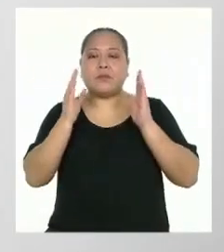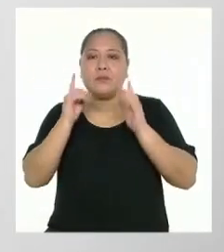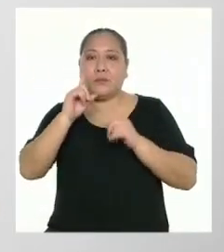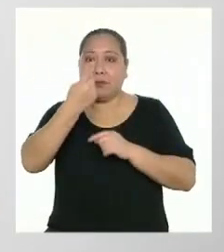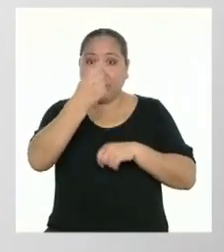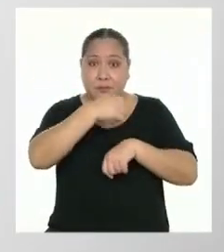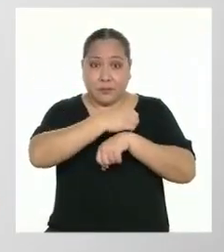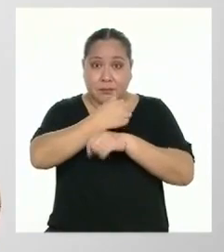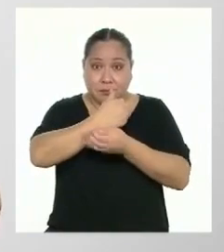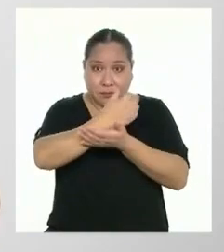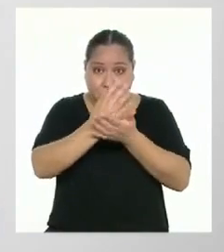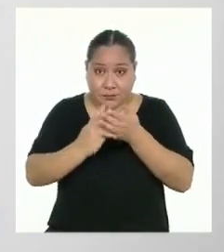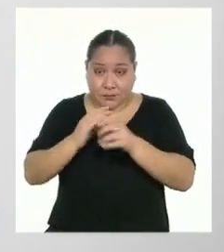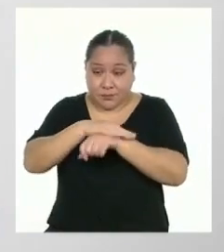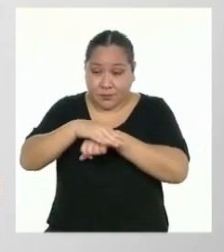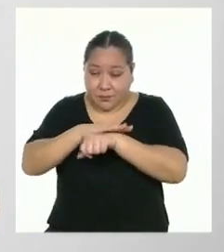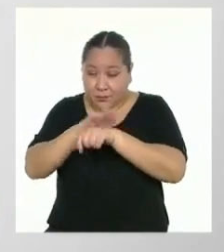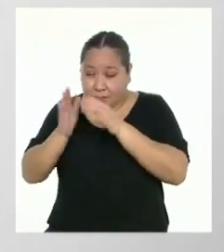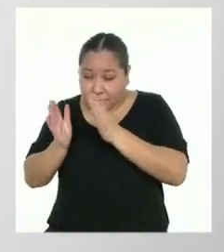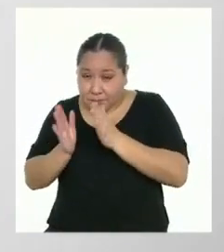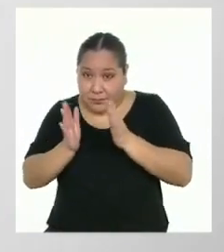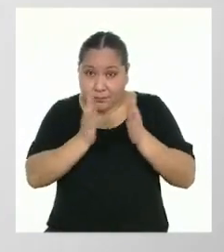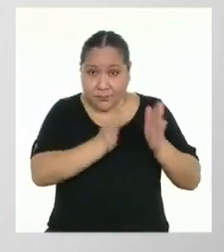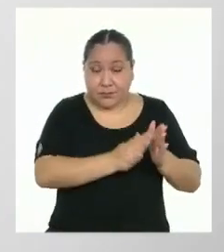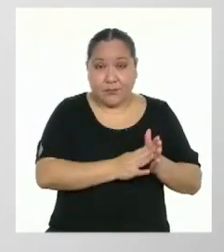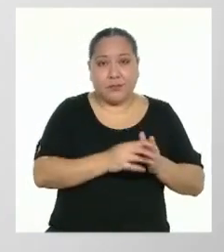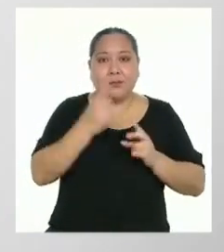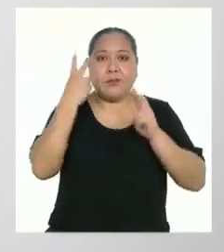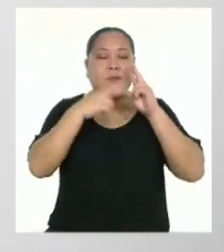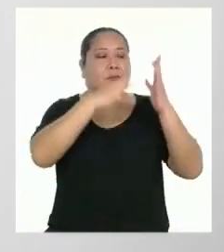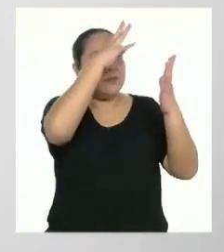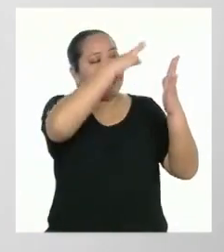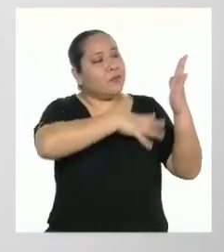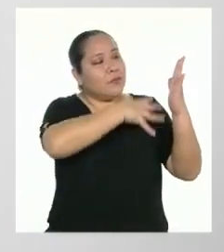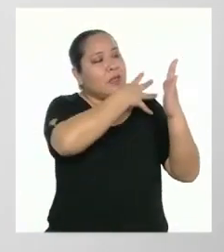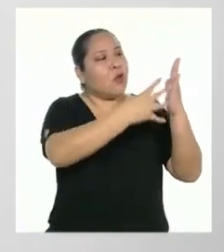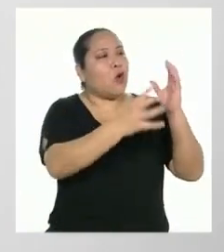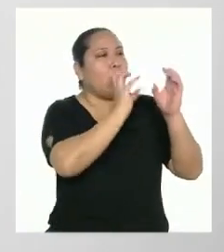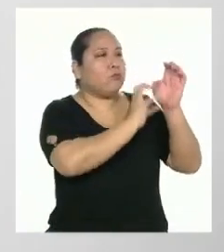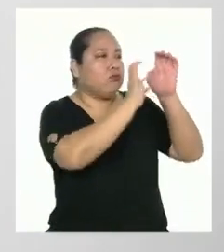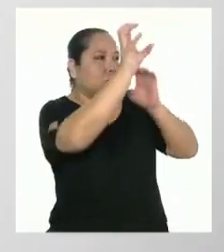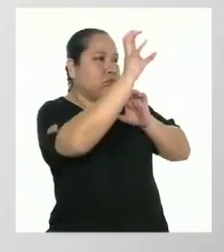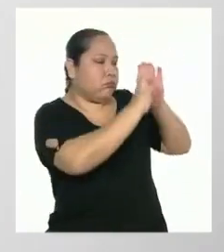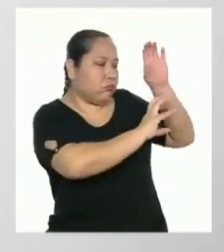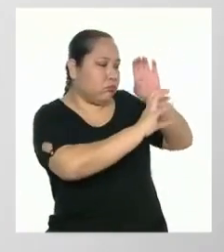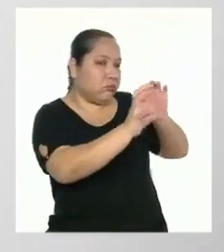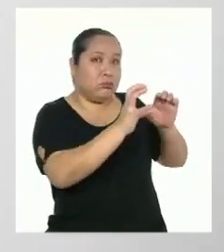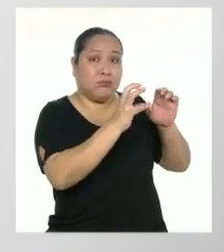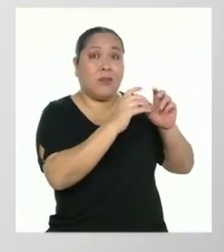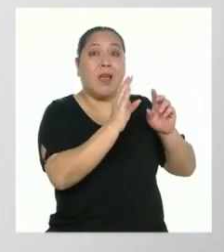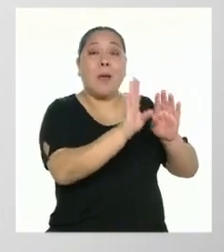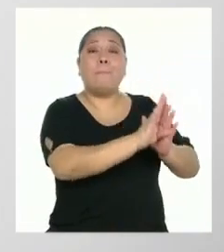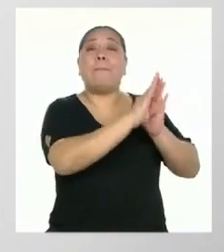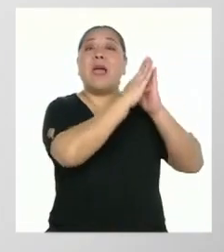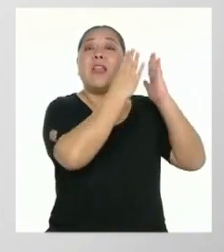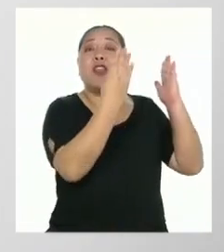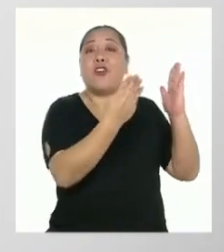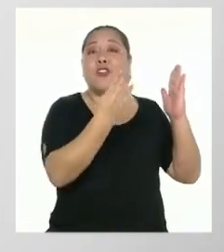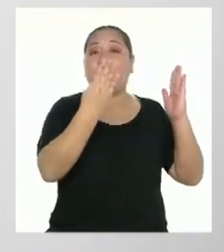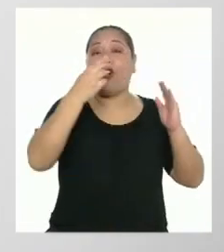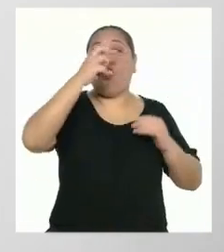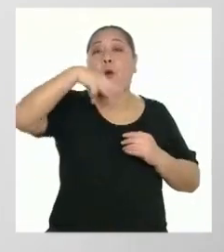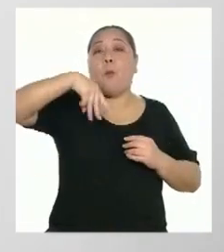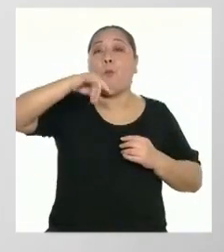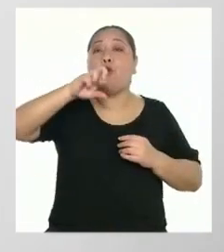primer paso, debemos definir la estructura y el diseño de nuestro periódico mural del hogar. Les dejo algunas